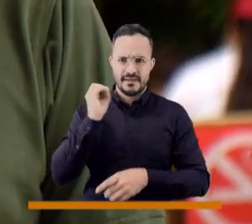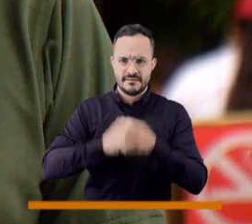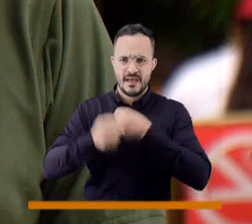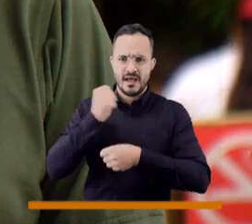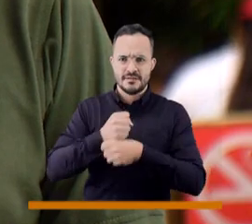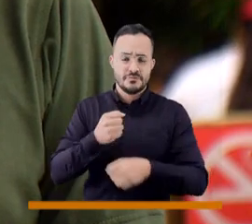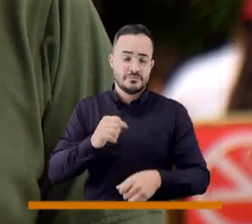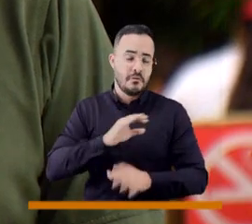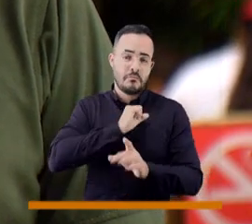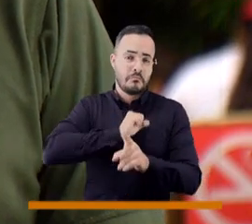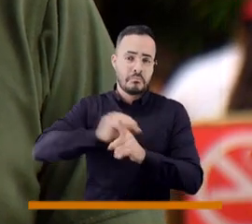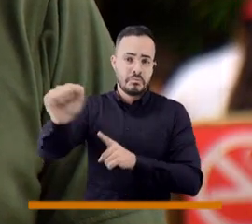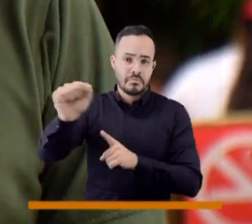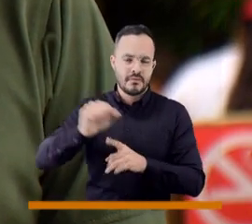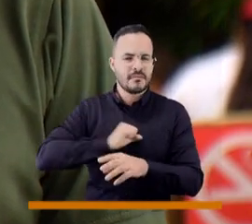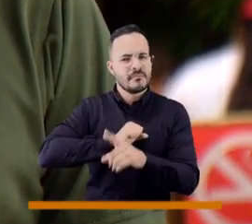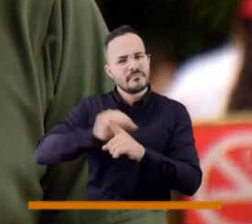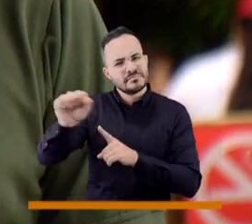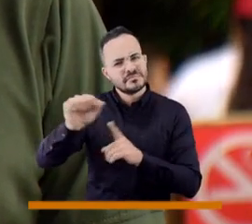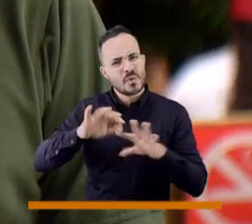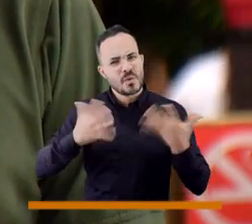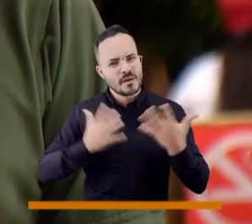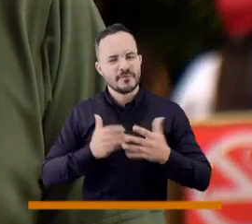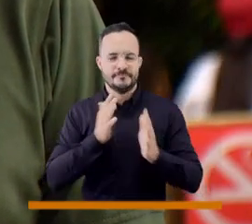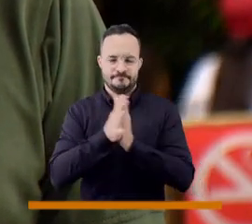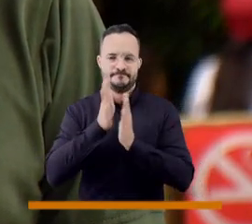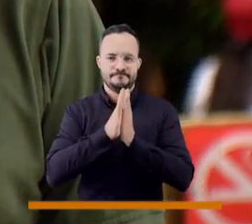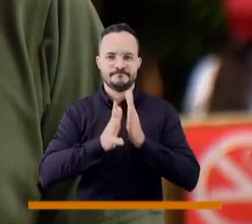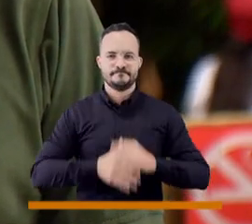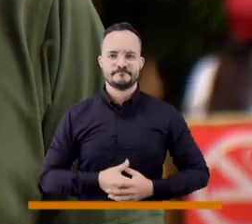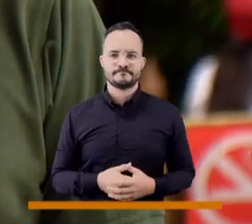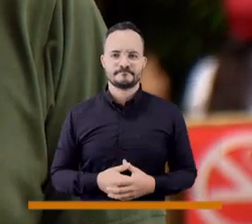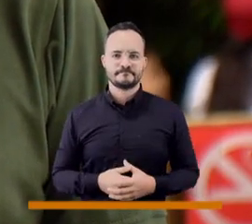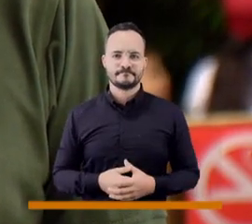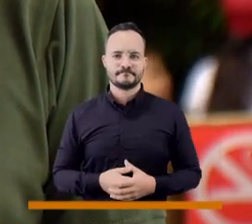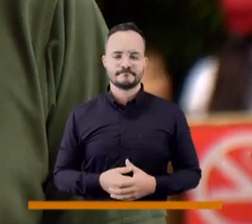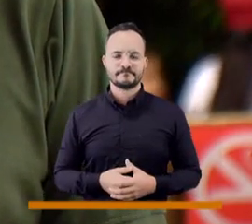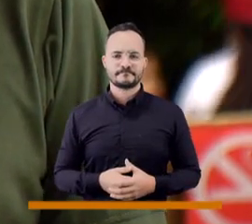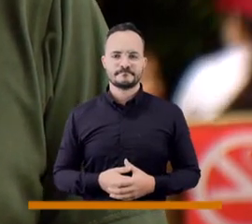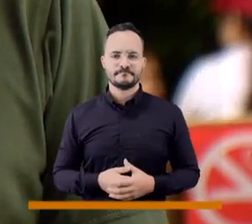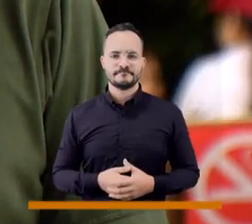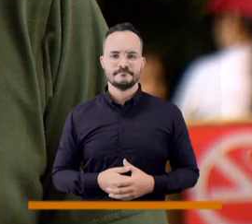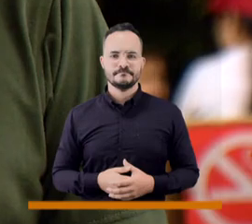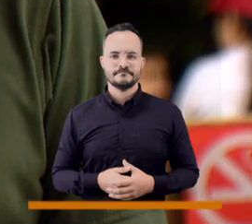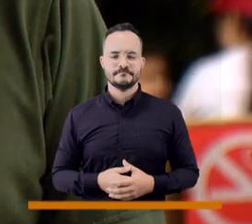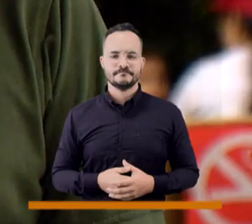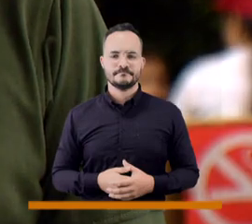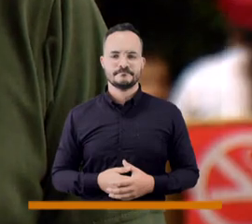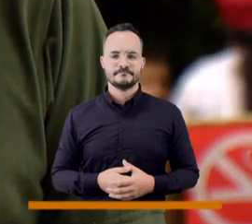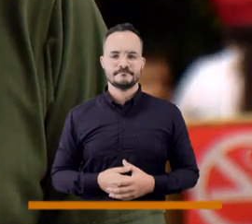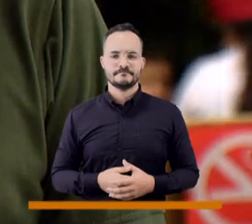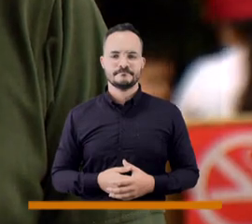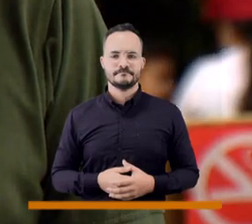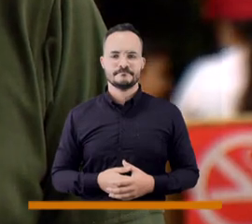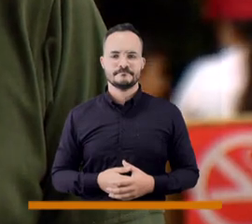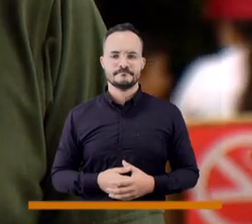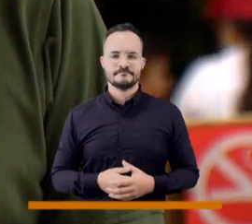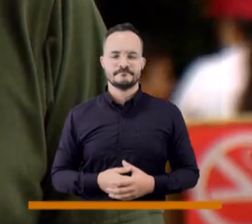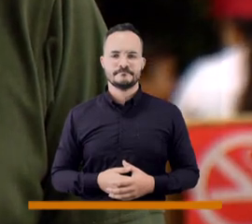unos 20 años. ¿Abandonada en qué sentido? En que no ha habido